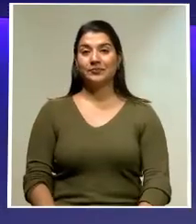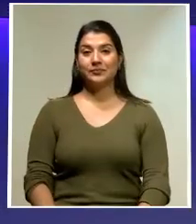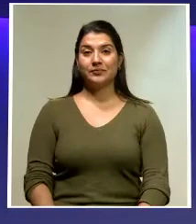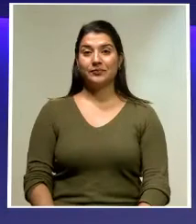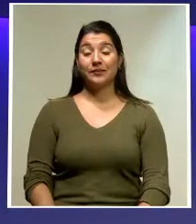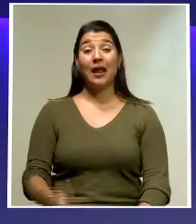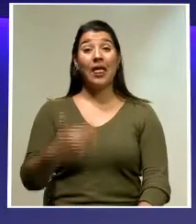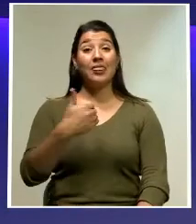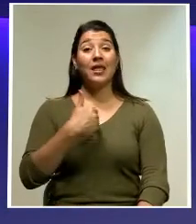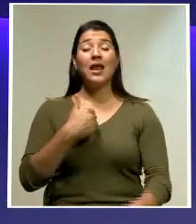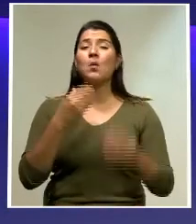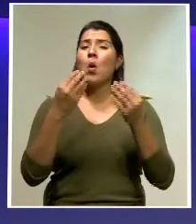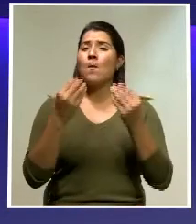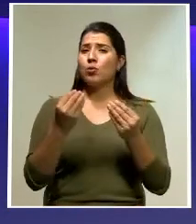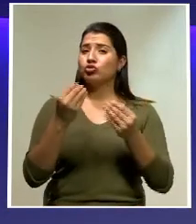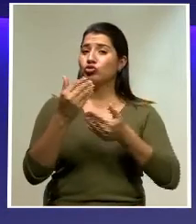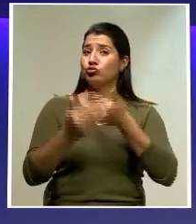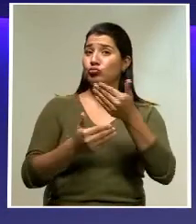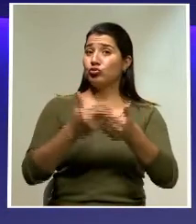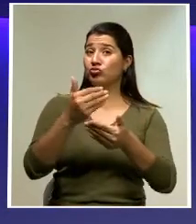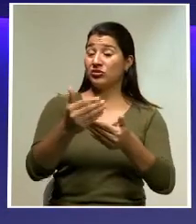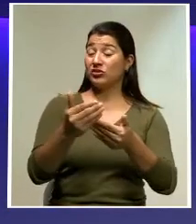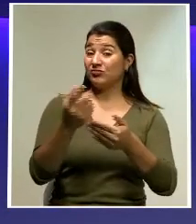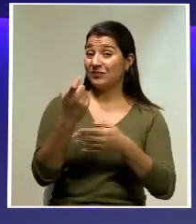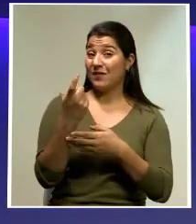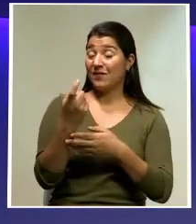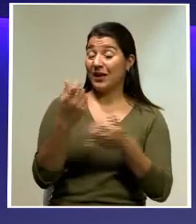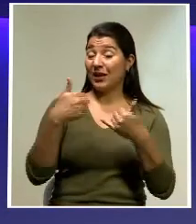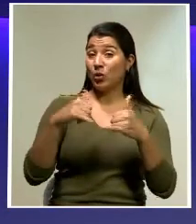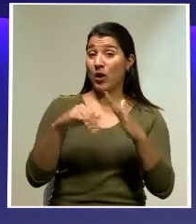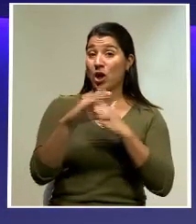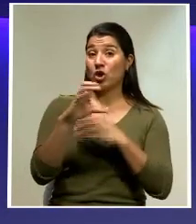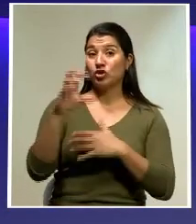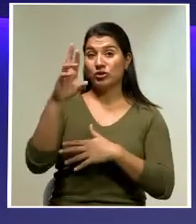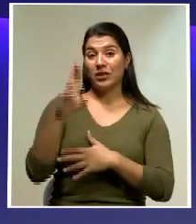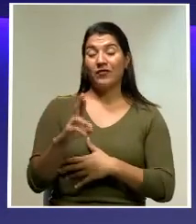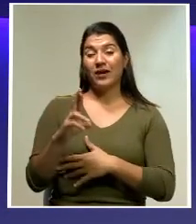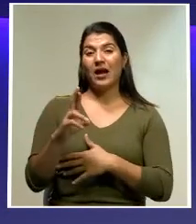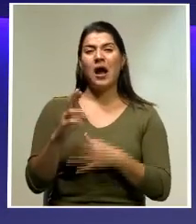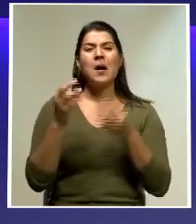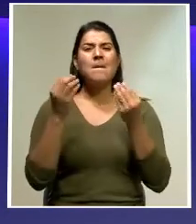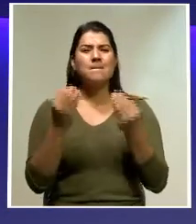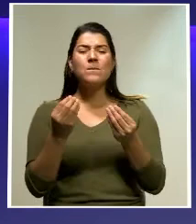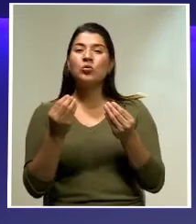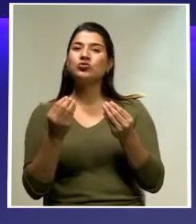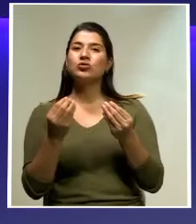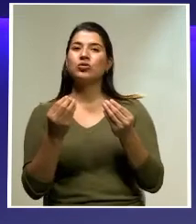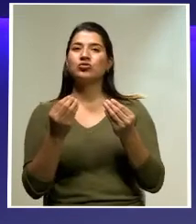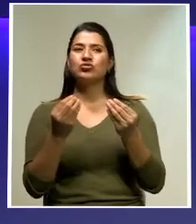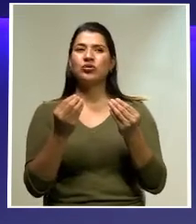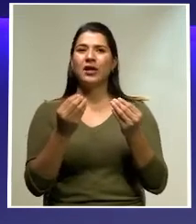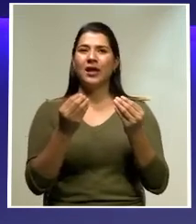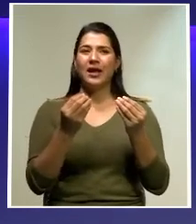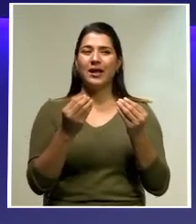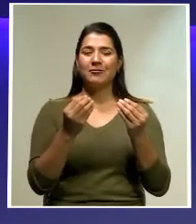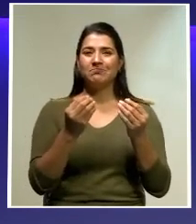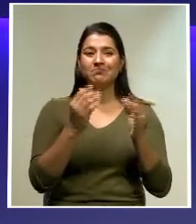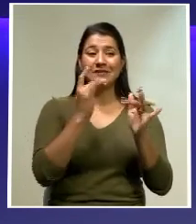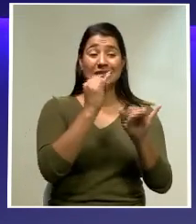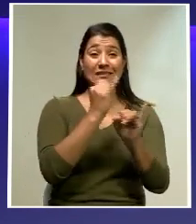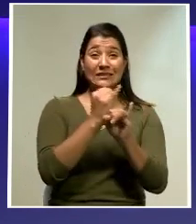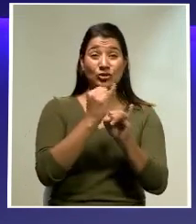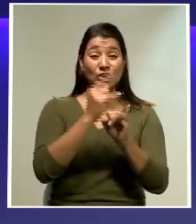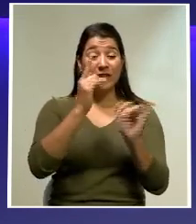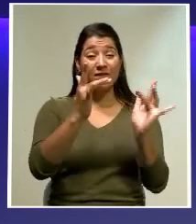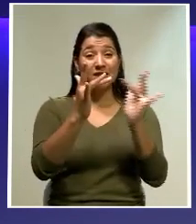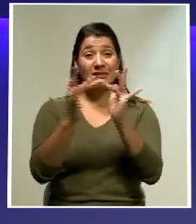Tenemos mucho camino que andar todavía en el país, muchos puntos que conectar para que todo